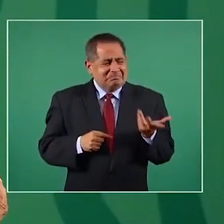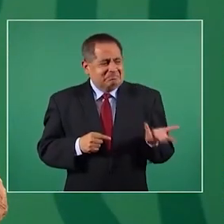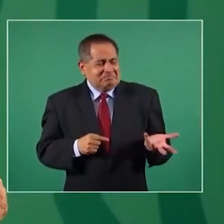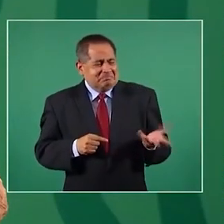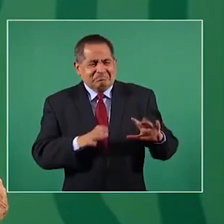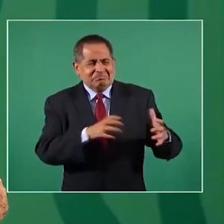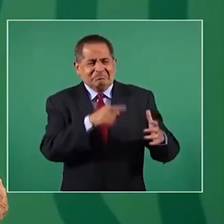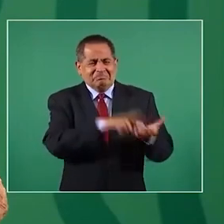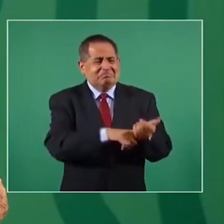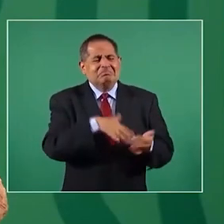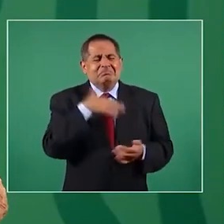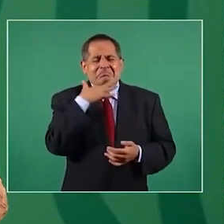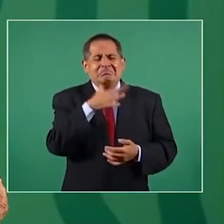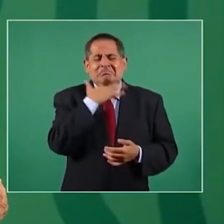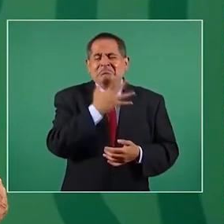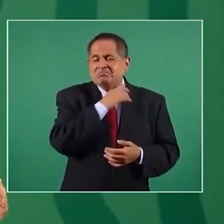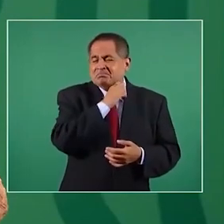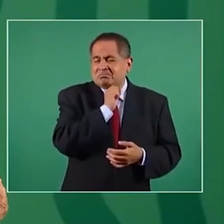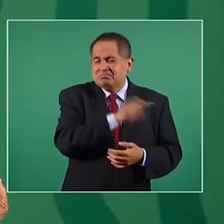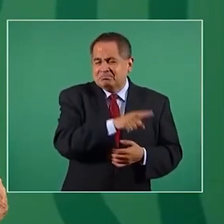conservadores, corruptos,